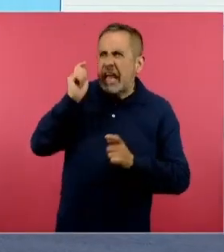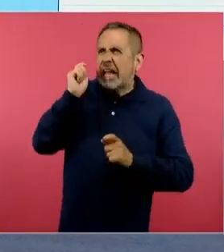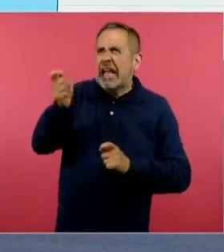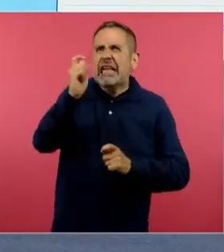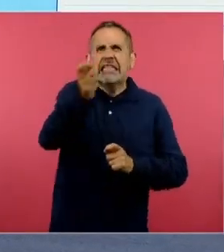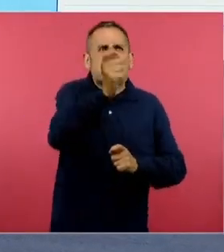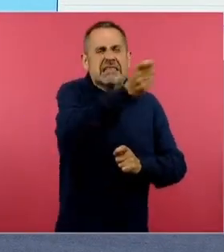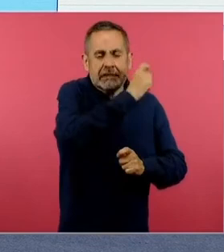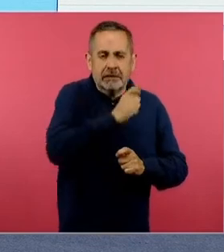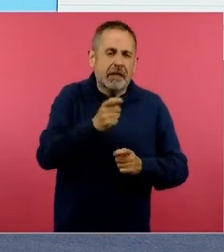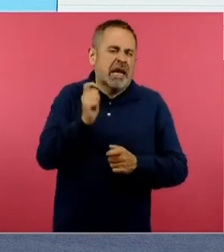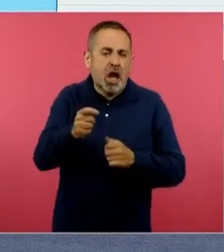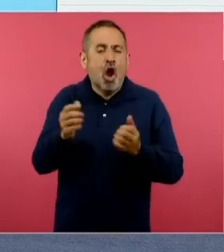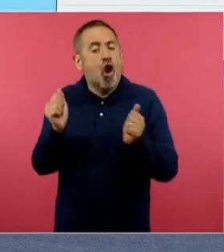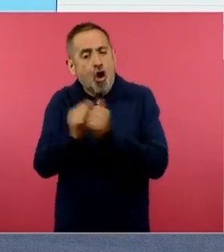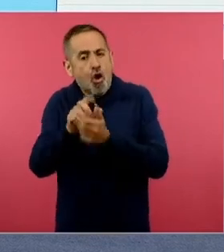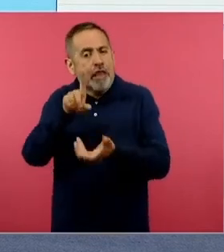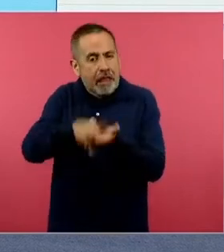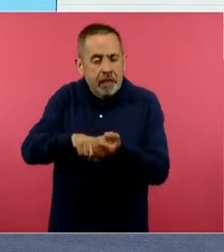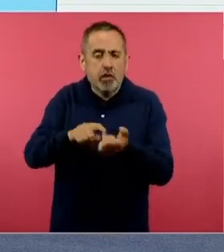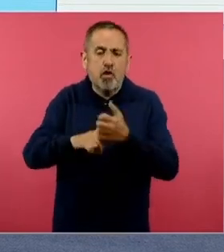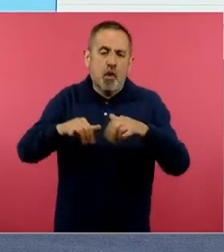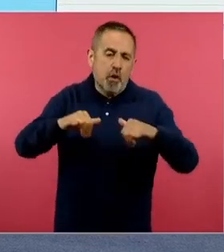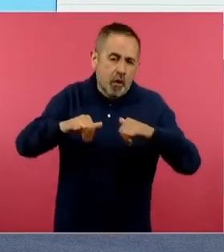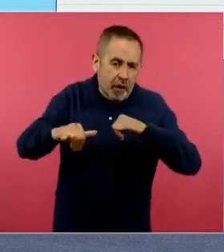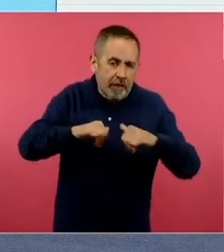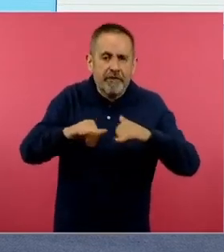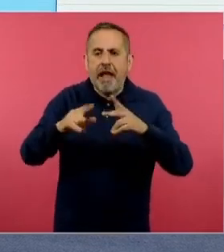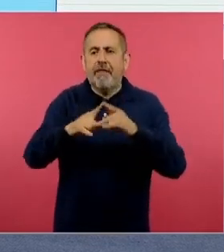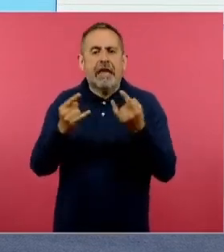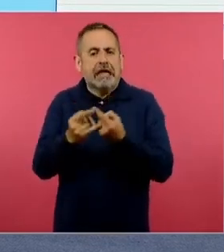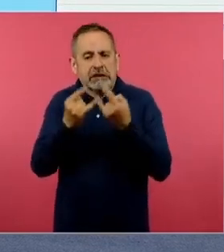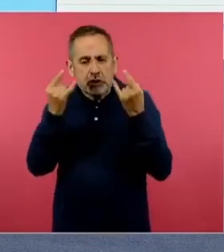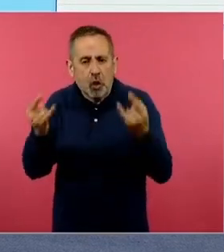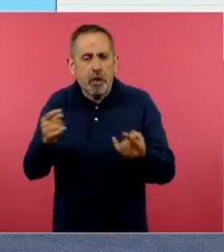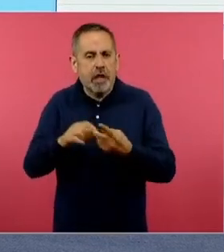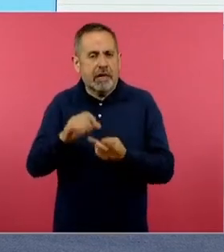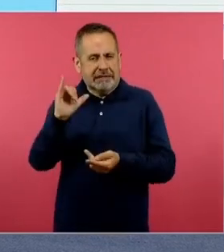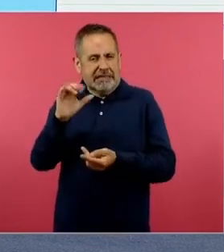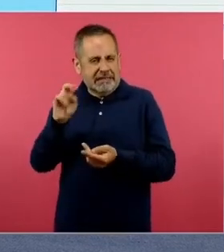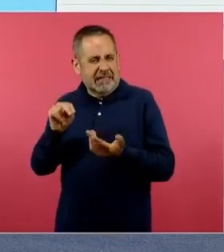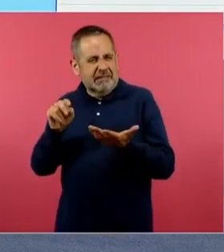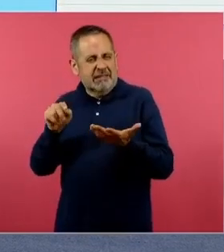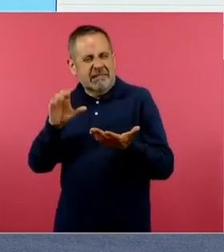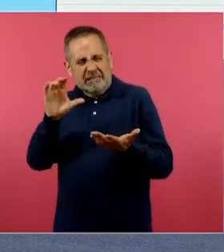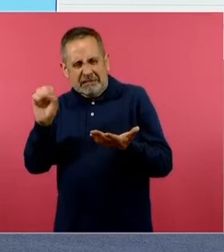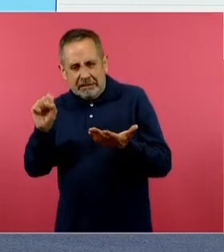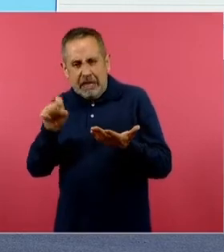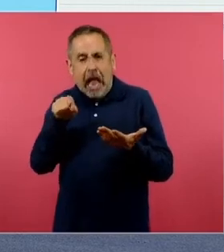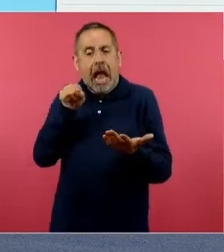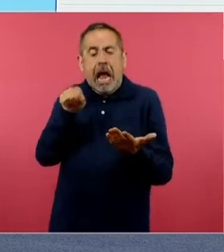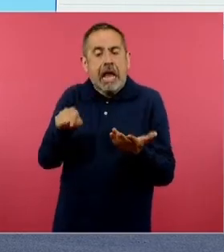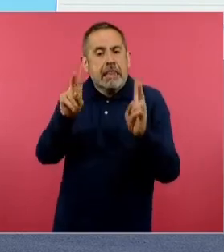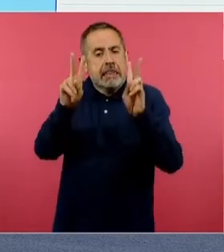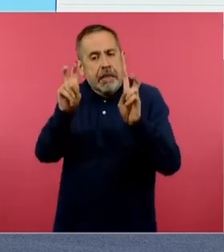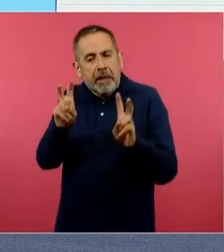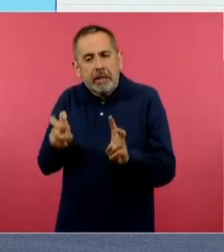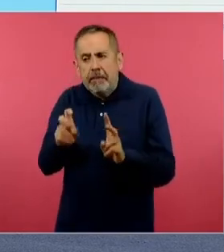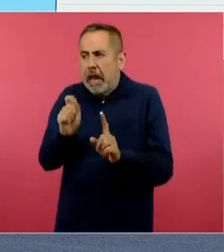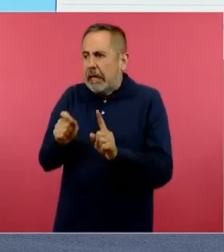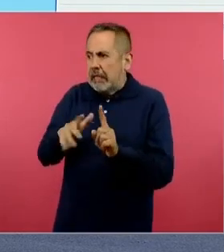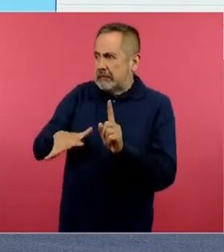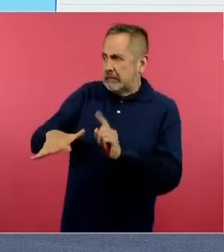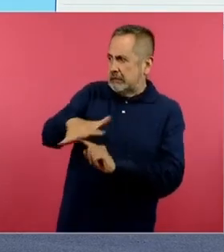geografía, historia y ciencias, para tratar de trabajar todos los temas relacionados con el medio